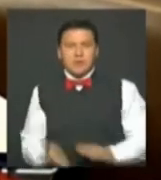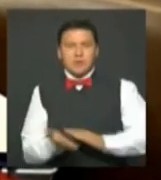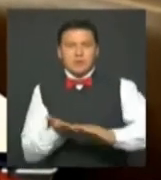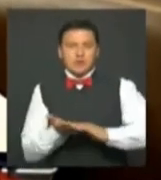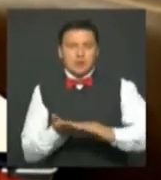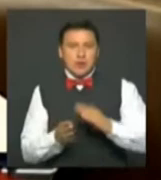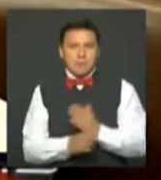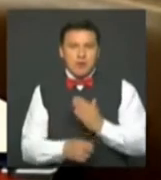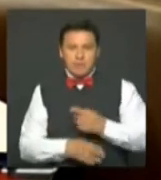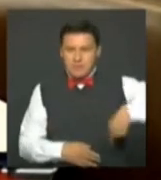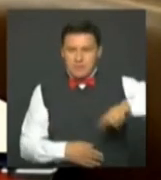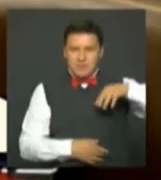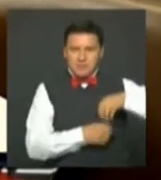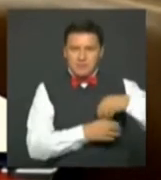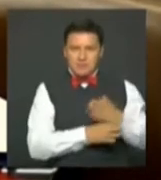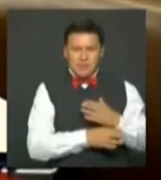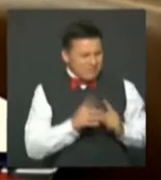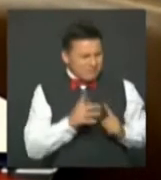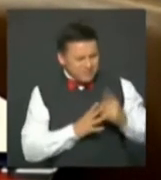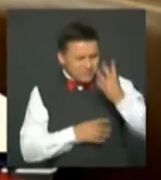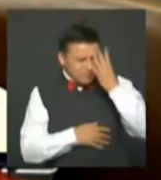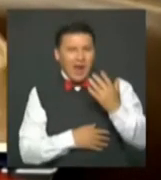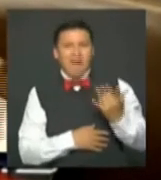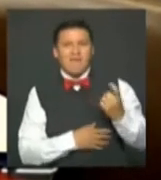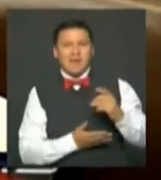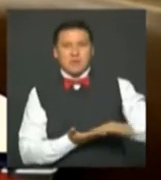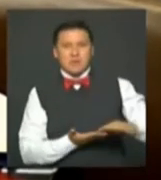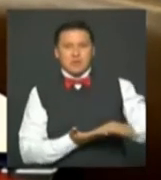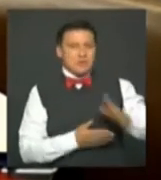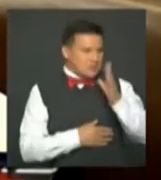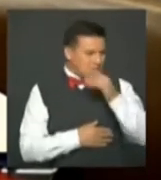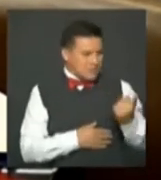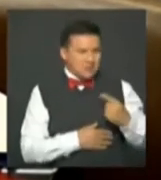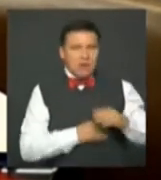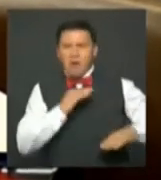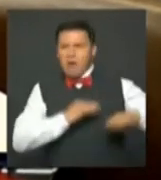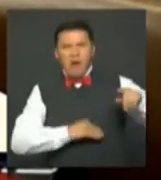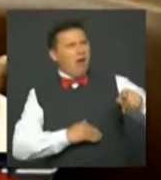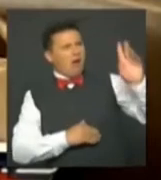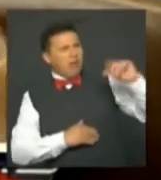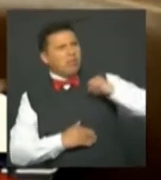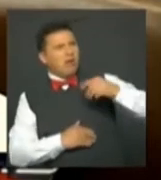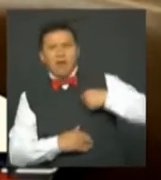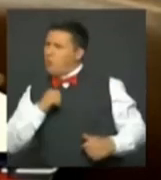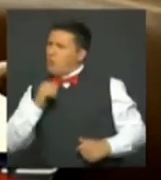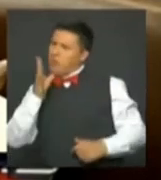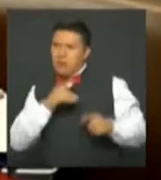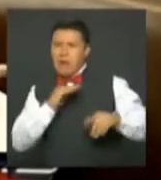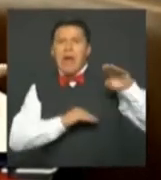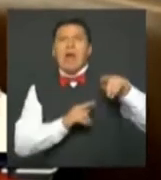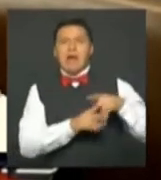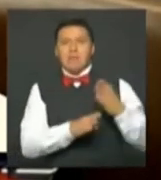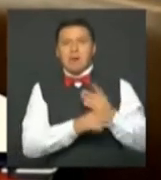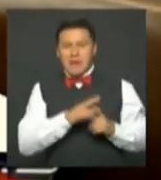problemas estructurales que han generado la violencia en nuestro país. La superación de la inequidad, la falta de